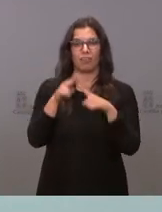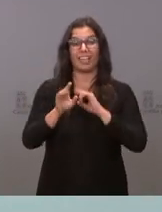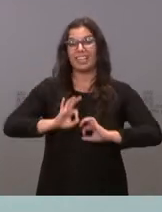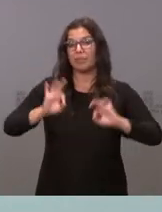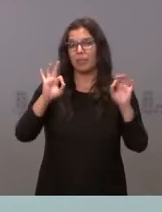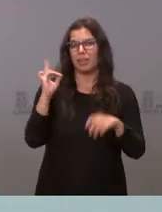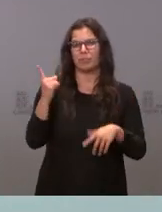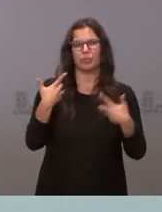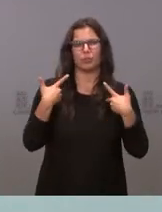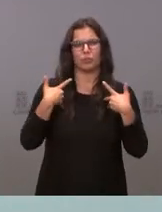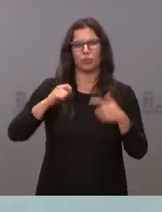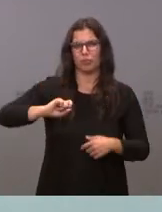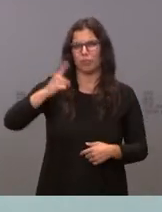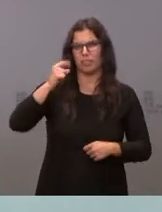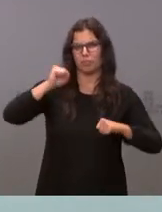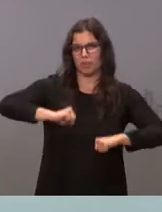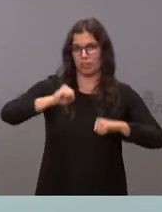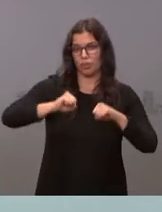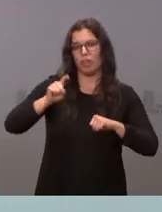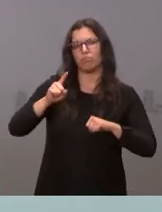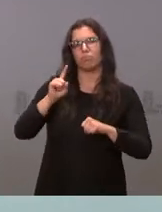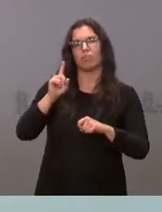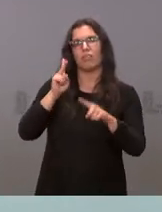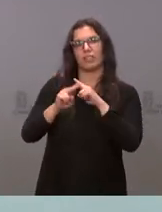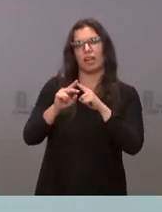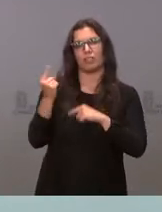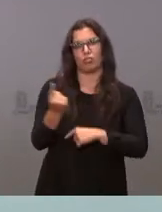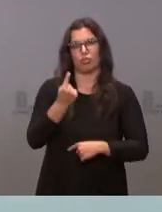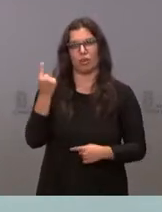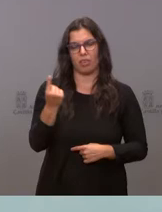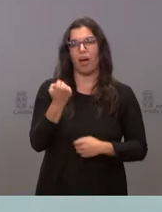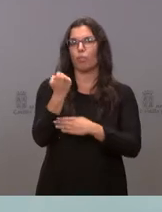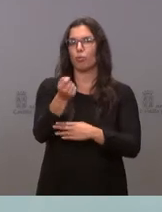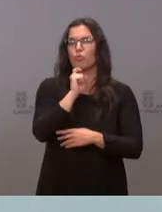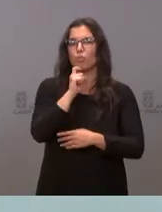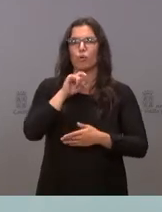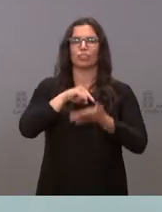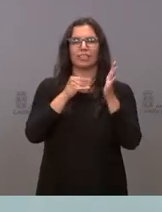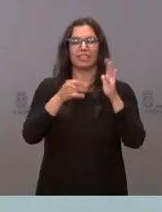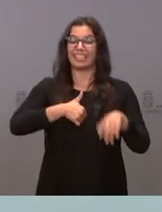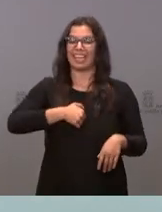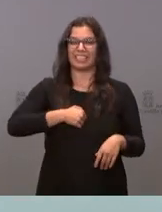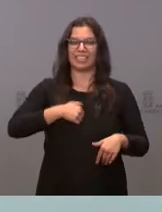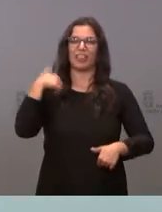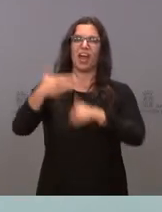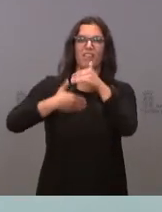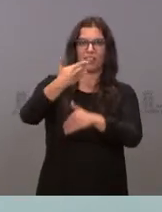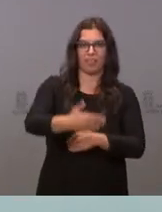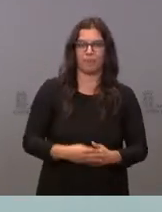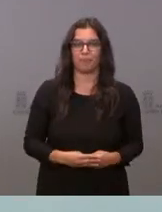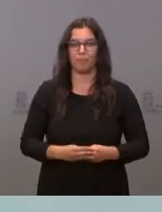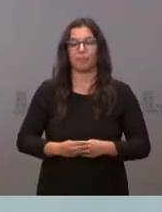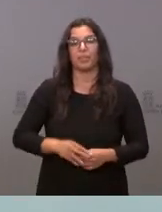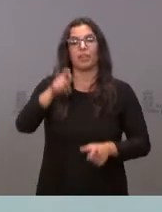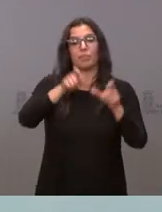personas que más sufren, de las personas mayores, en apoyo desde la teleasistencia avanzada. Las personas de esta